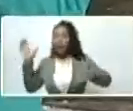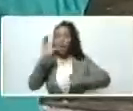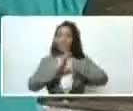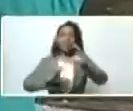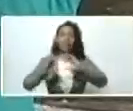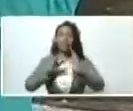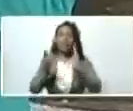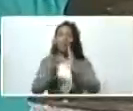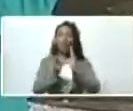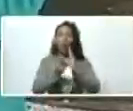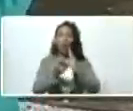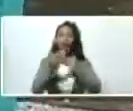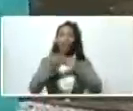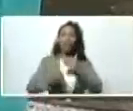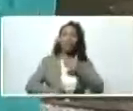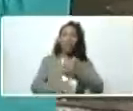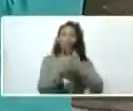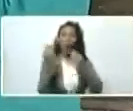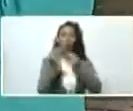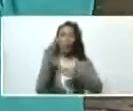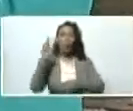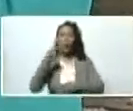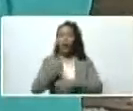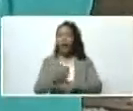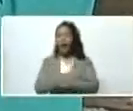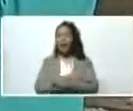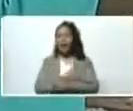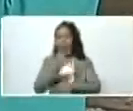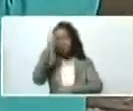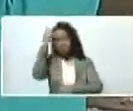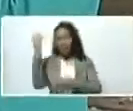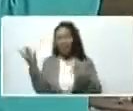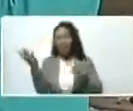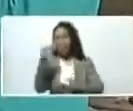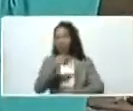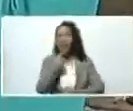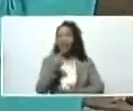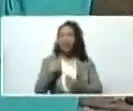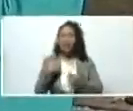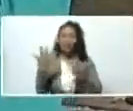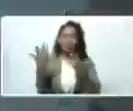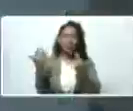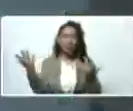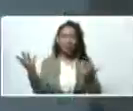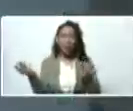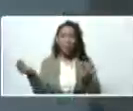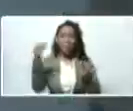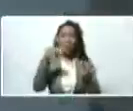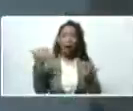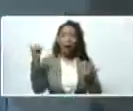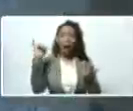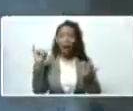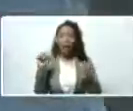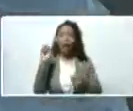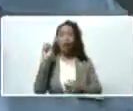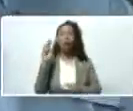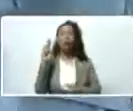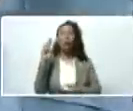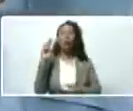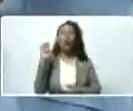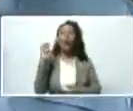tecnología avanzamos como nunca antes Tarek que más me ibas a decir ah no presidente que además en URIA por ejemplo